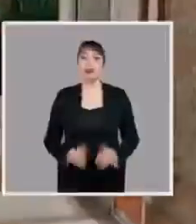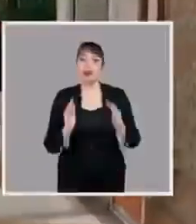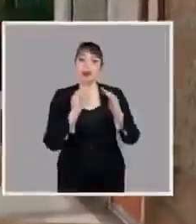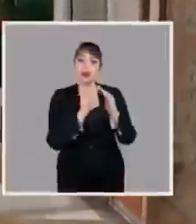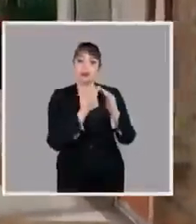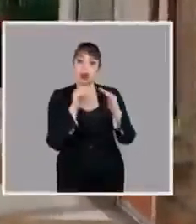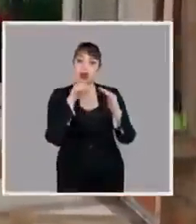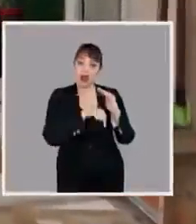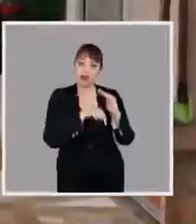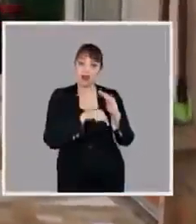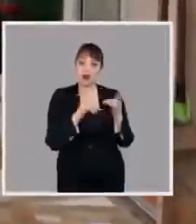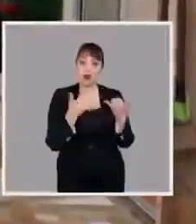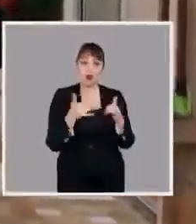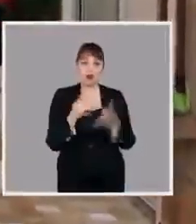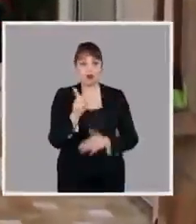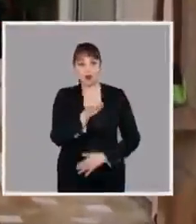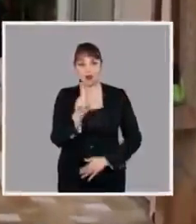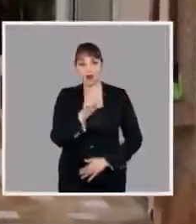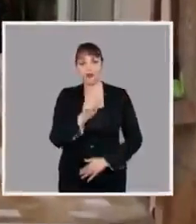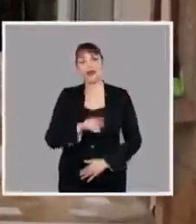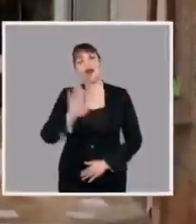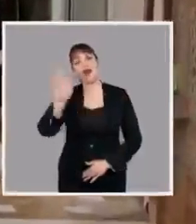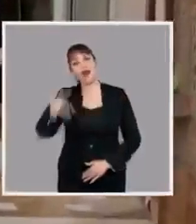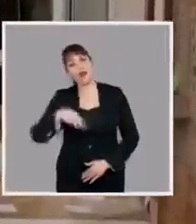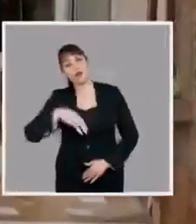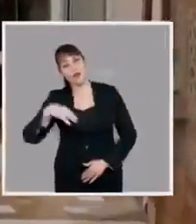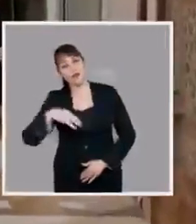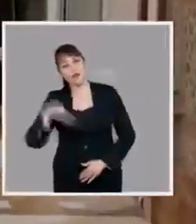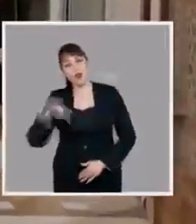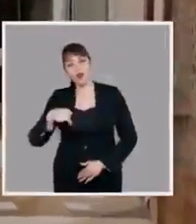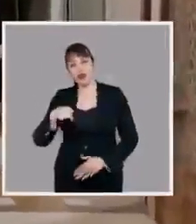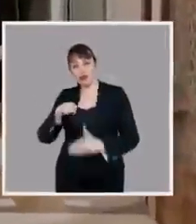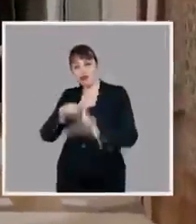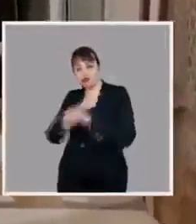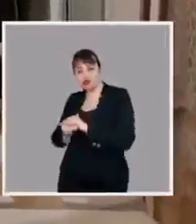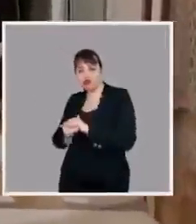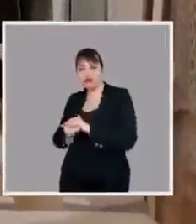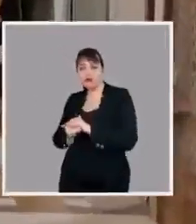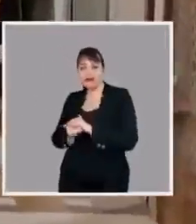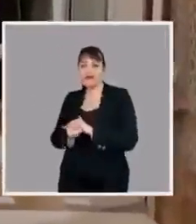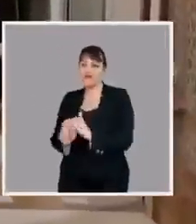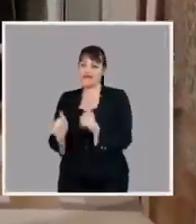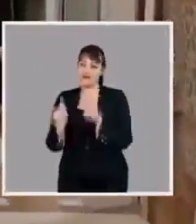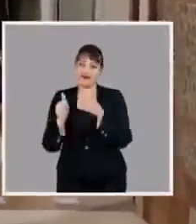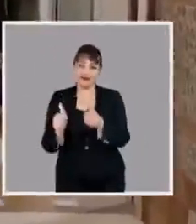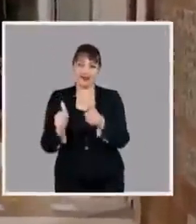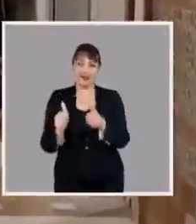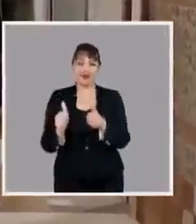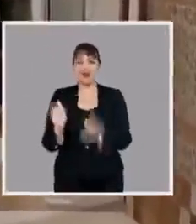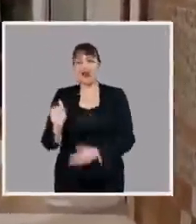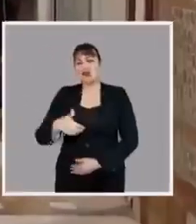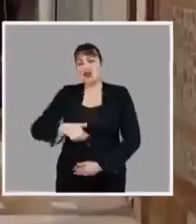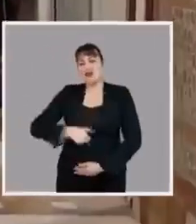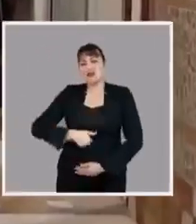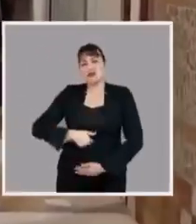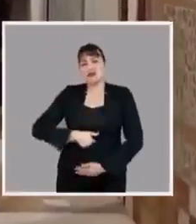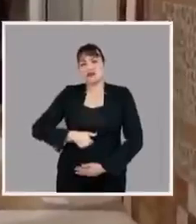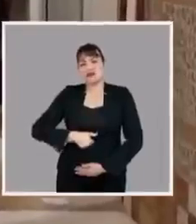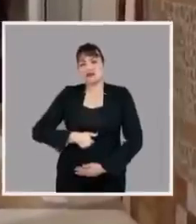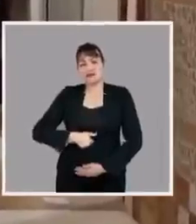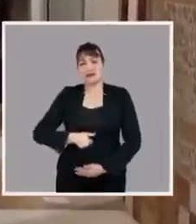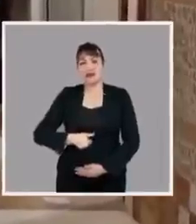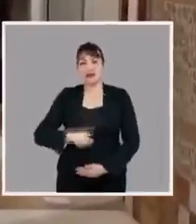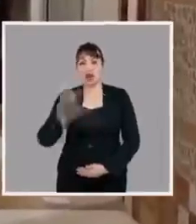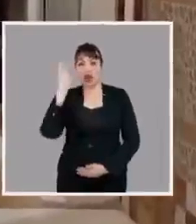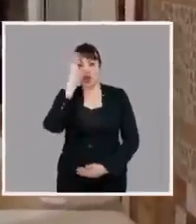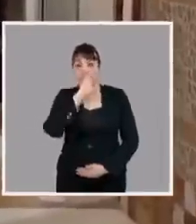No juegues aquí adentro. Ah, pero más en gacha que he venido colar hoy día, amor. Qué bien. Ay, pero vengo muerto de hambre.